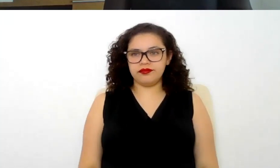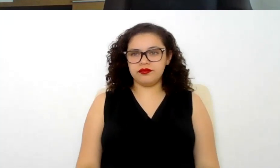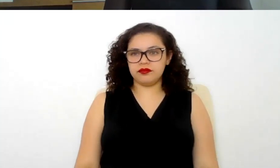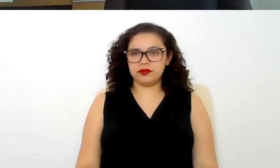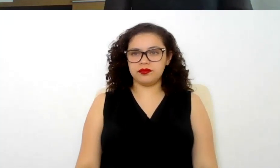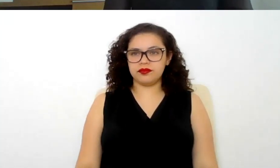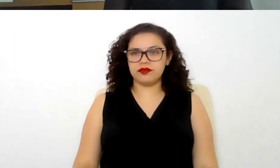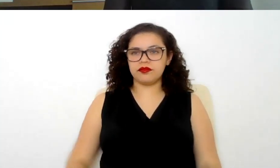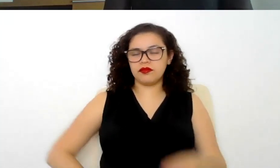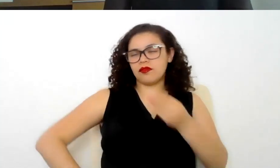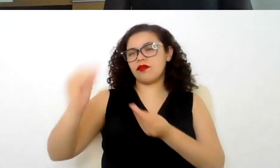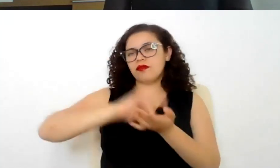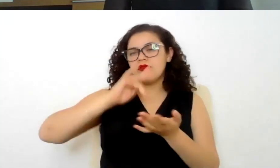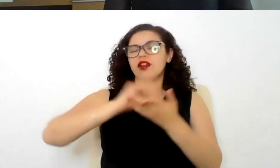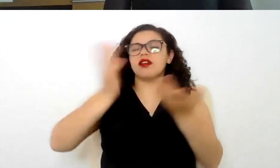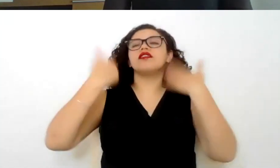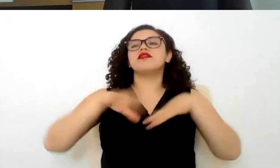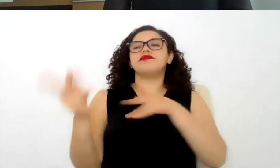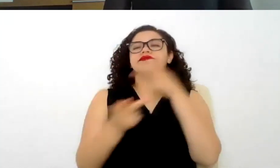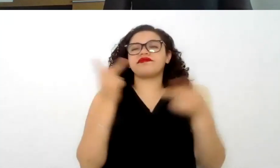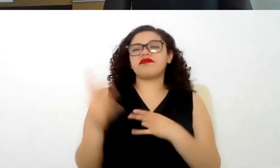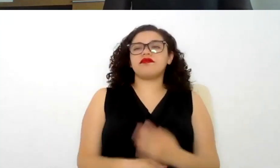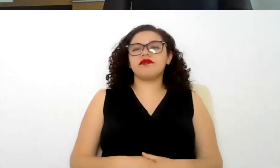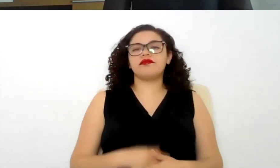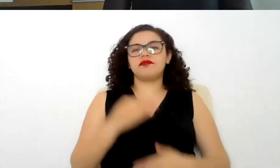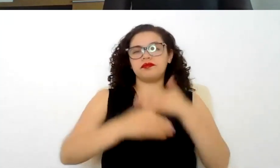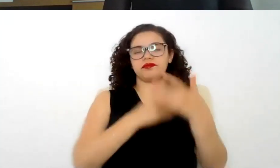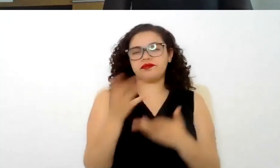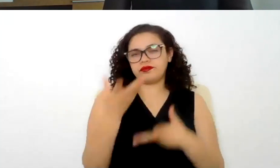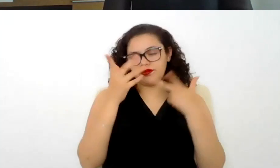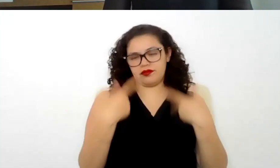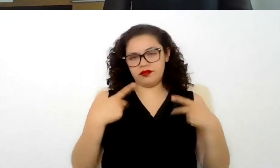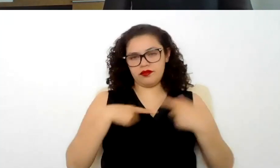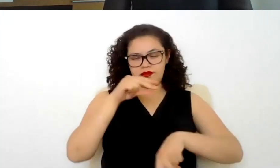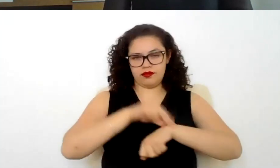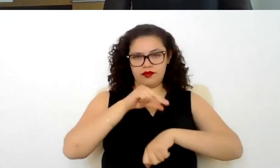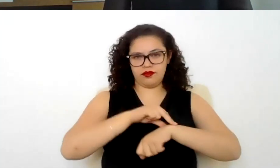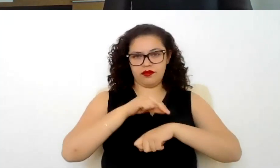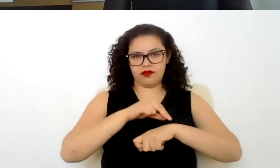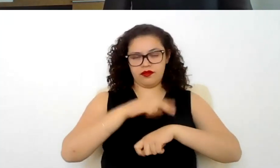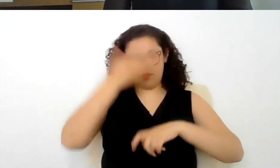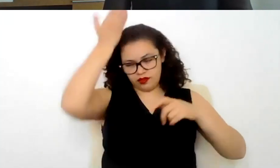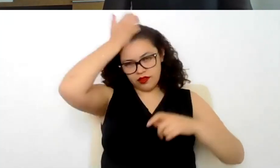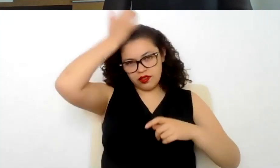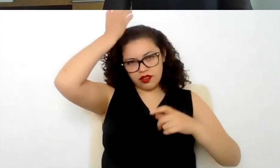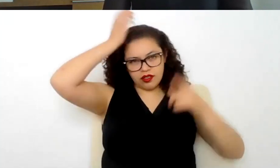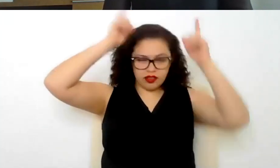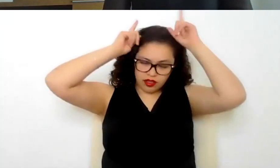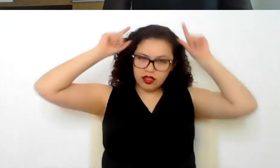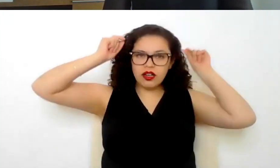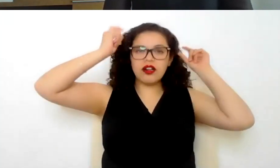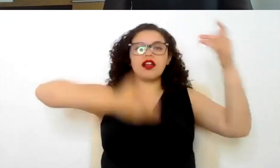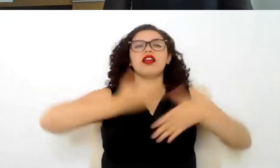muchas gracias la siguiente pregunta el servicio de cuidados de enfermeros a domicilio ¿en qué apartado clasificación de